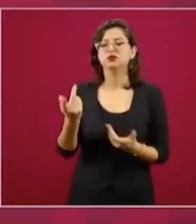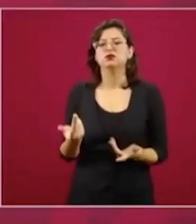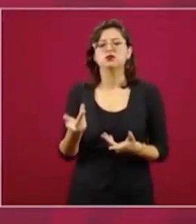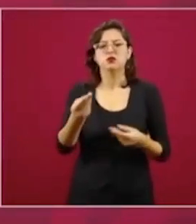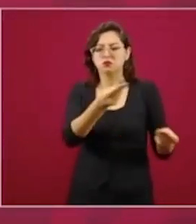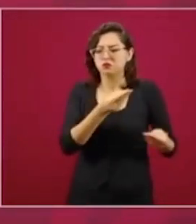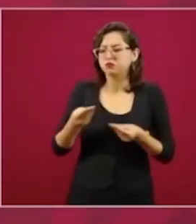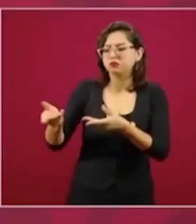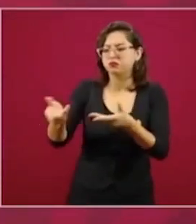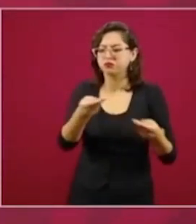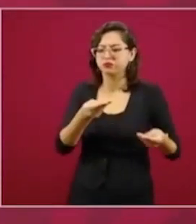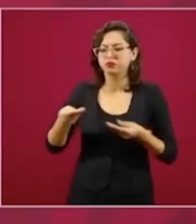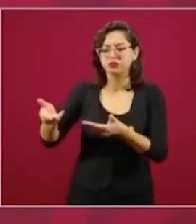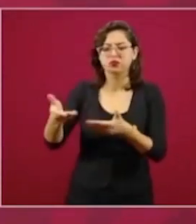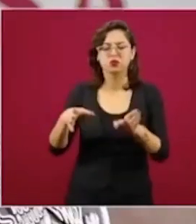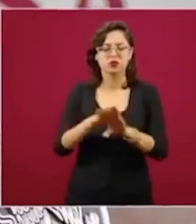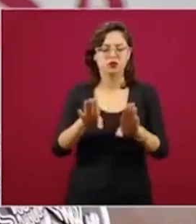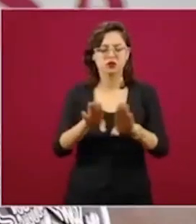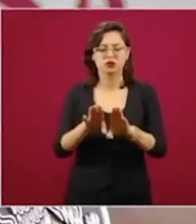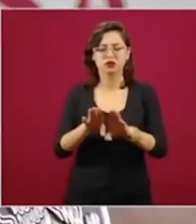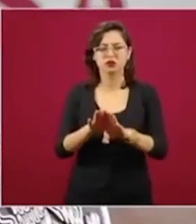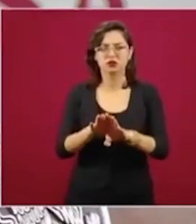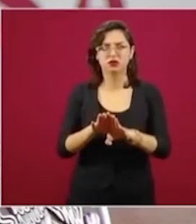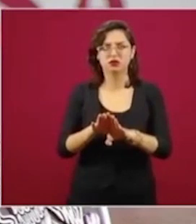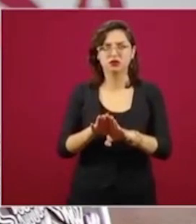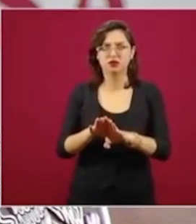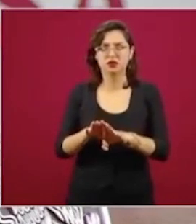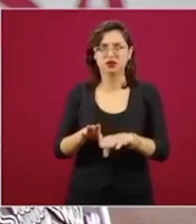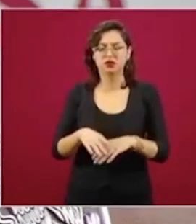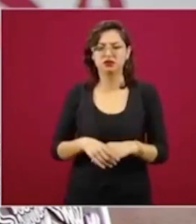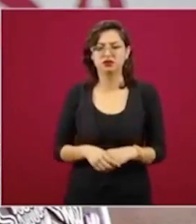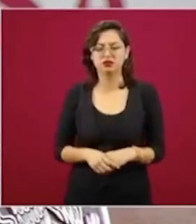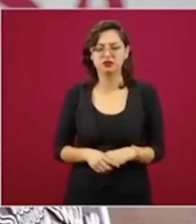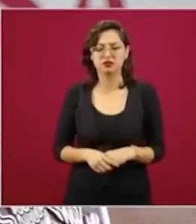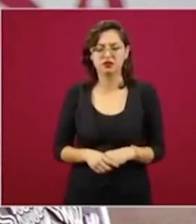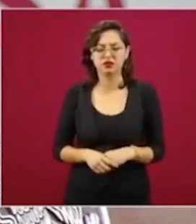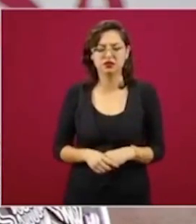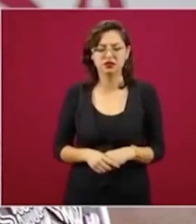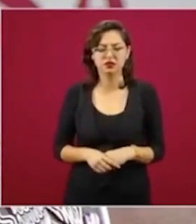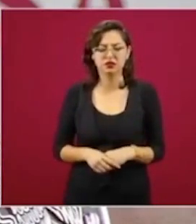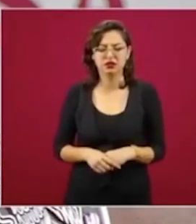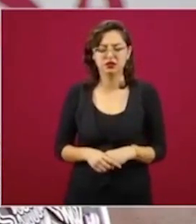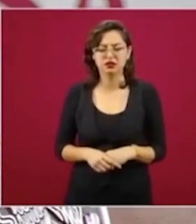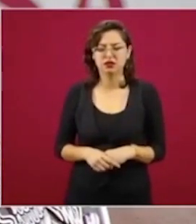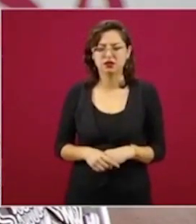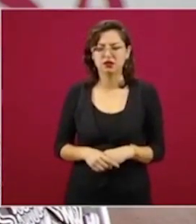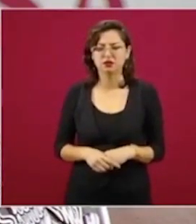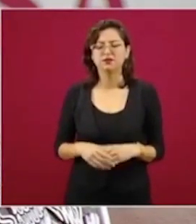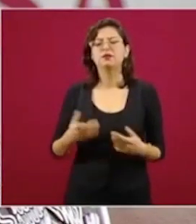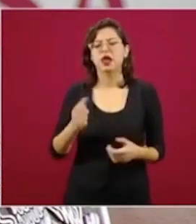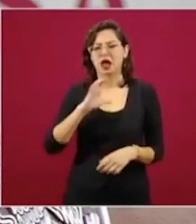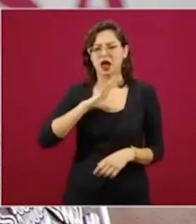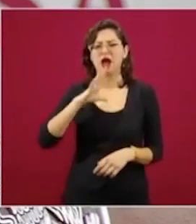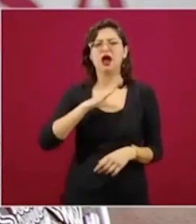hemos logrado en los dos casos, tanto en el cobro de